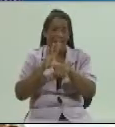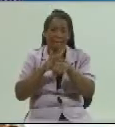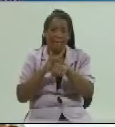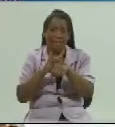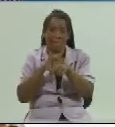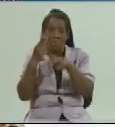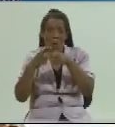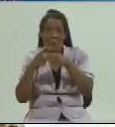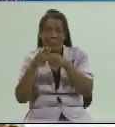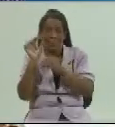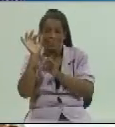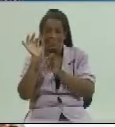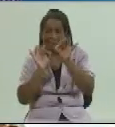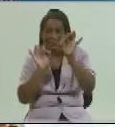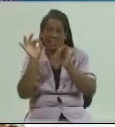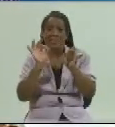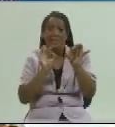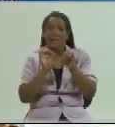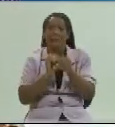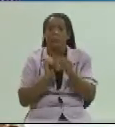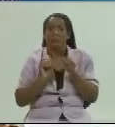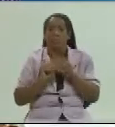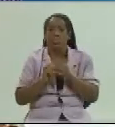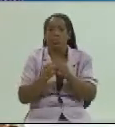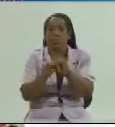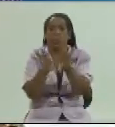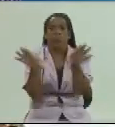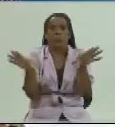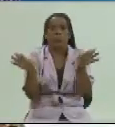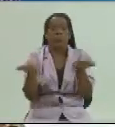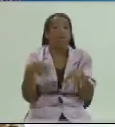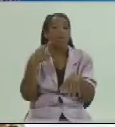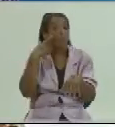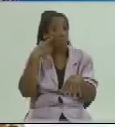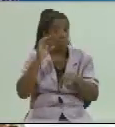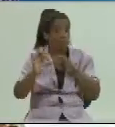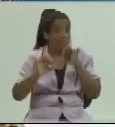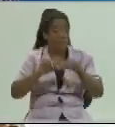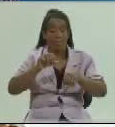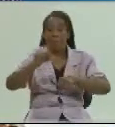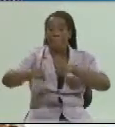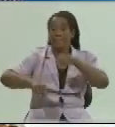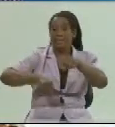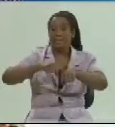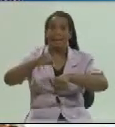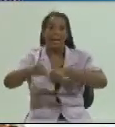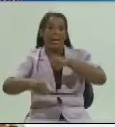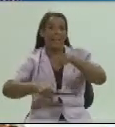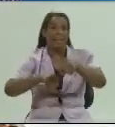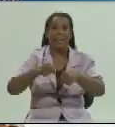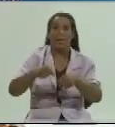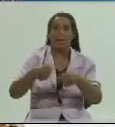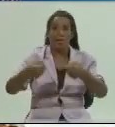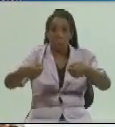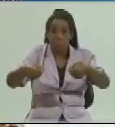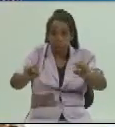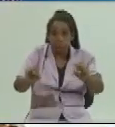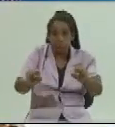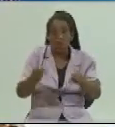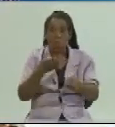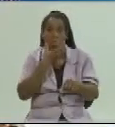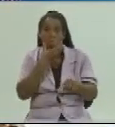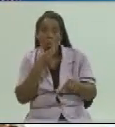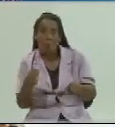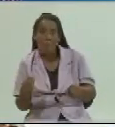nos llama la atención los que vamos en bicicleta los que vamos en motocicleta recorremos las tunas jóvenes estudiantes que están de